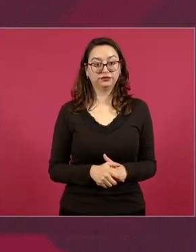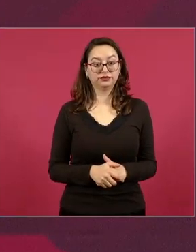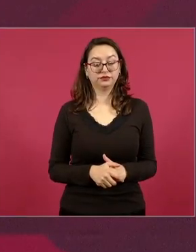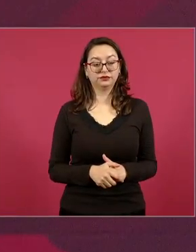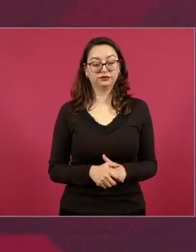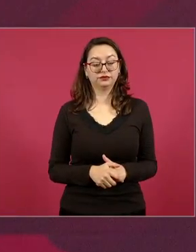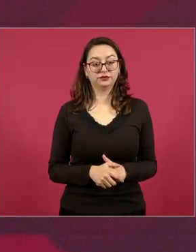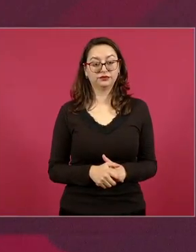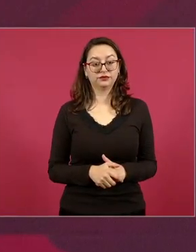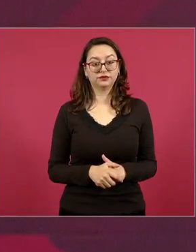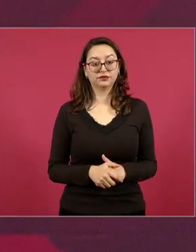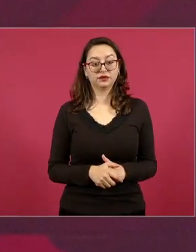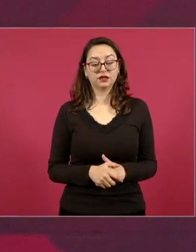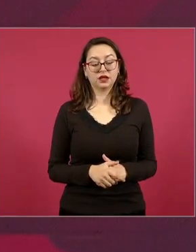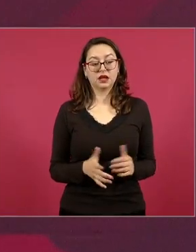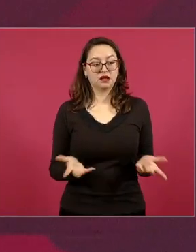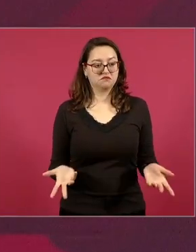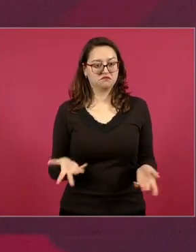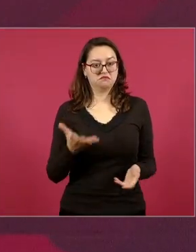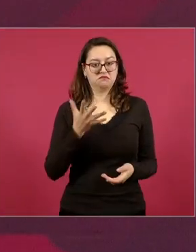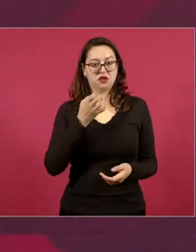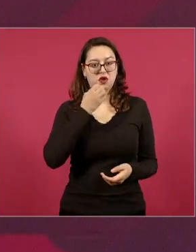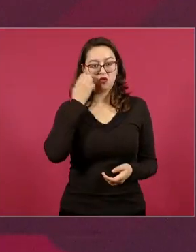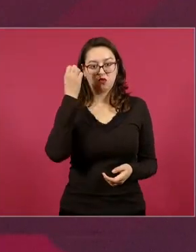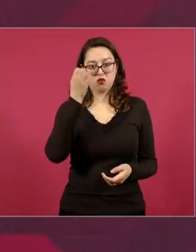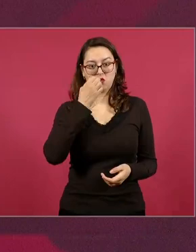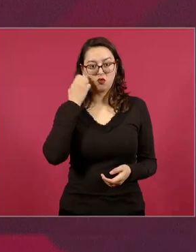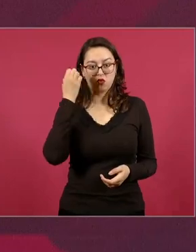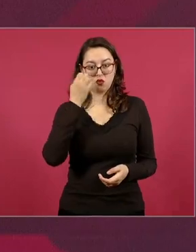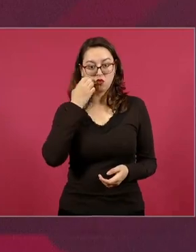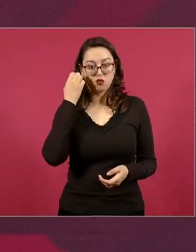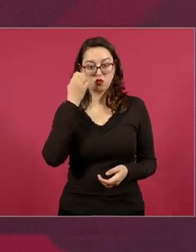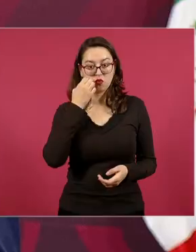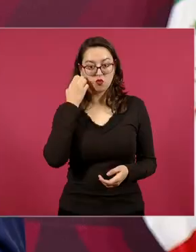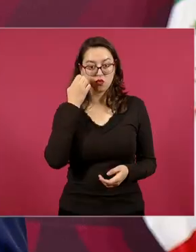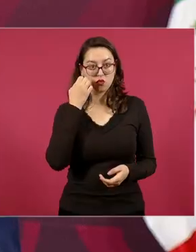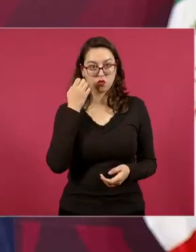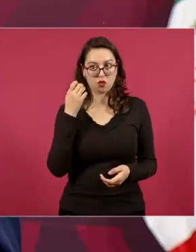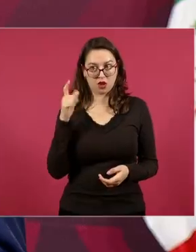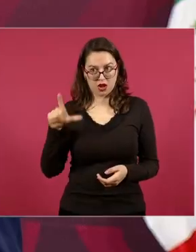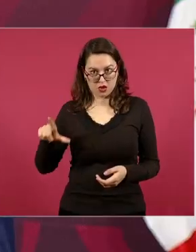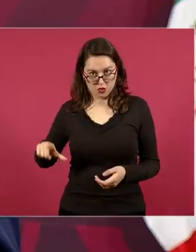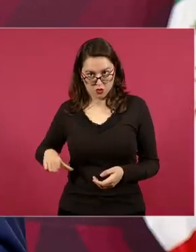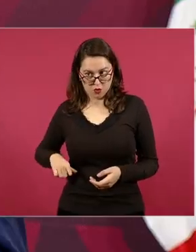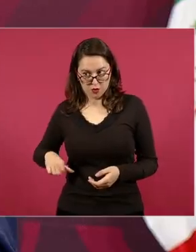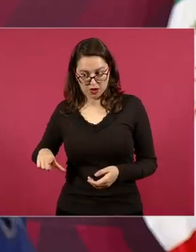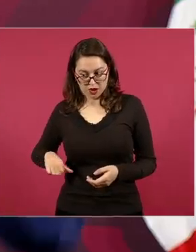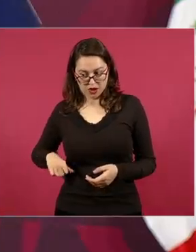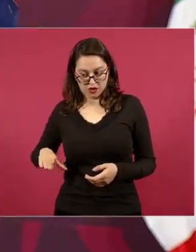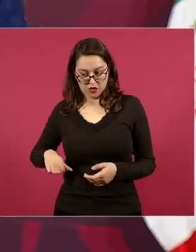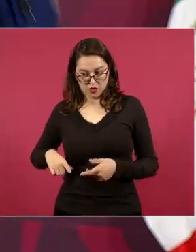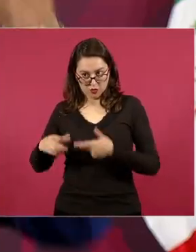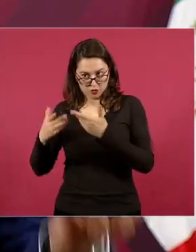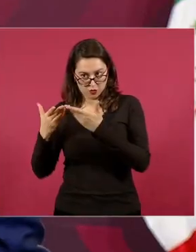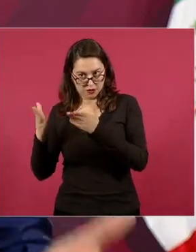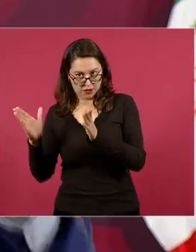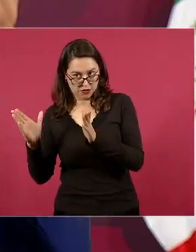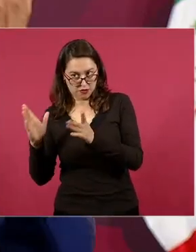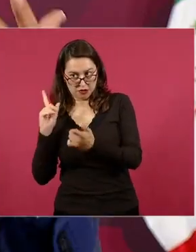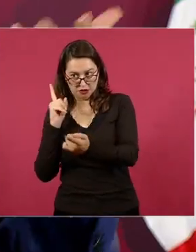escuela donde estudiaste porque es muy difícil que si estudias en una escuela pública vayas a conocer a alguien que luego